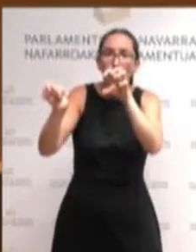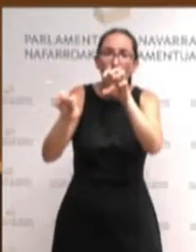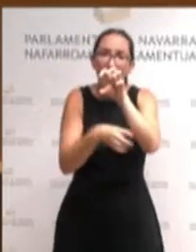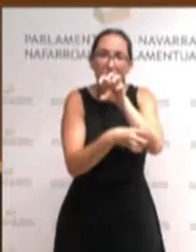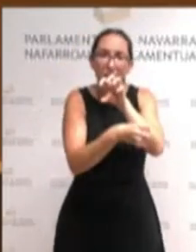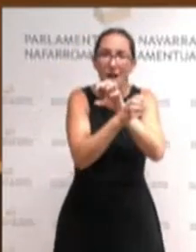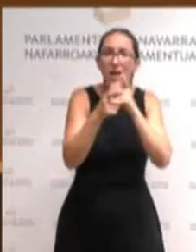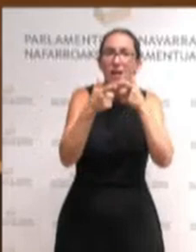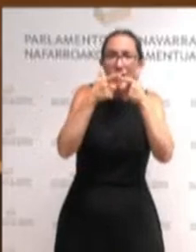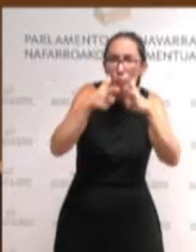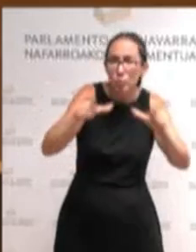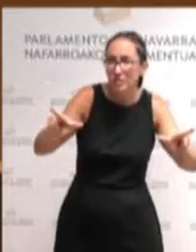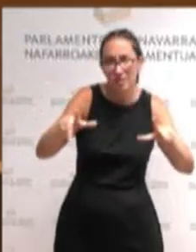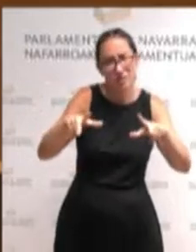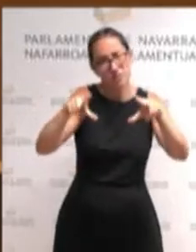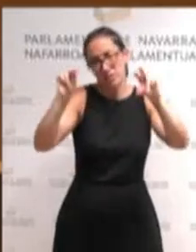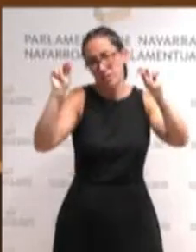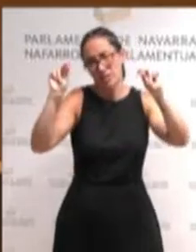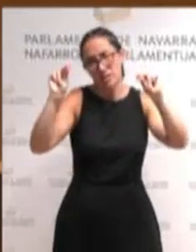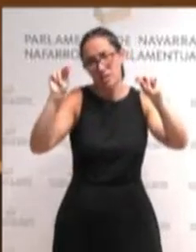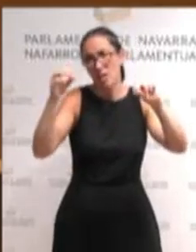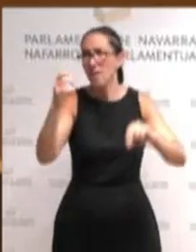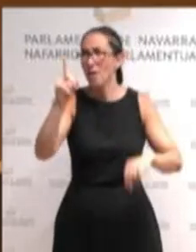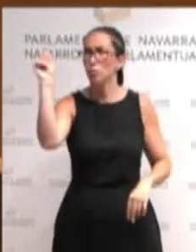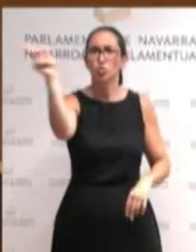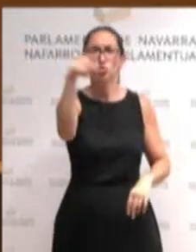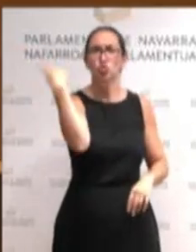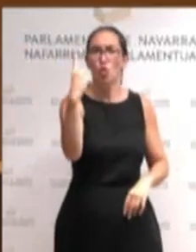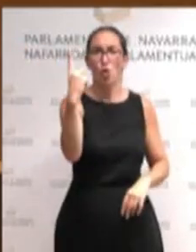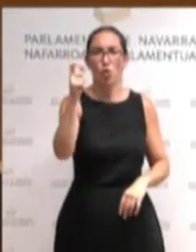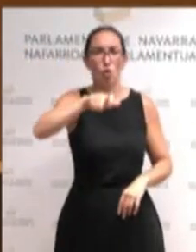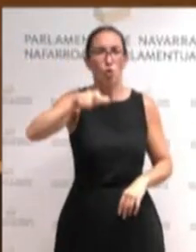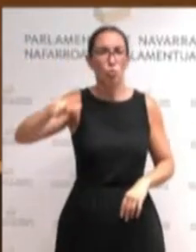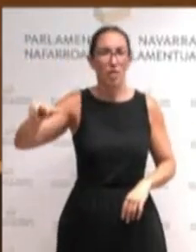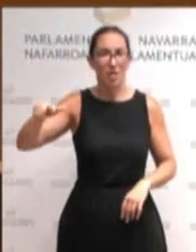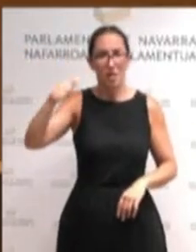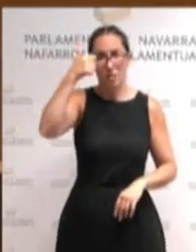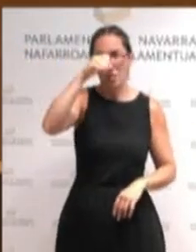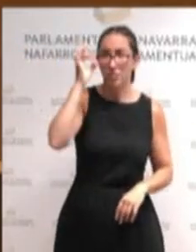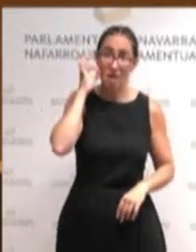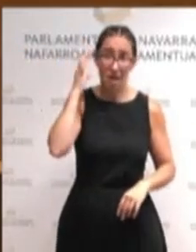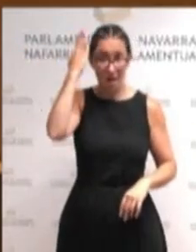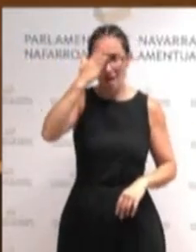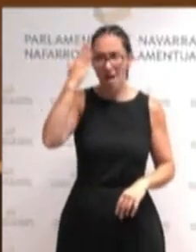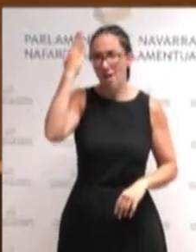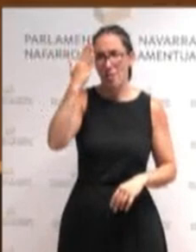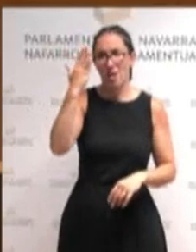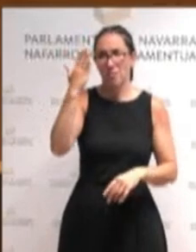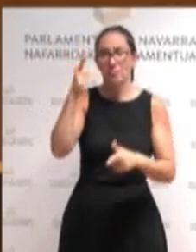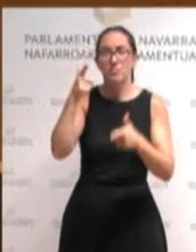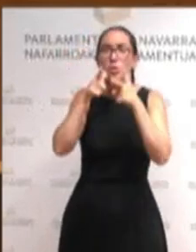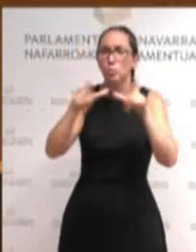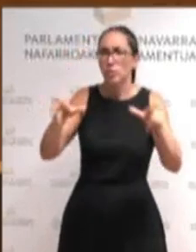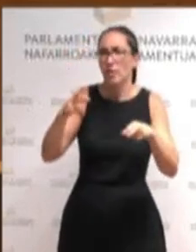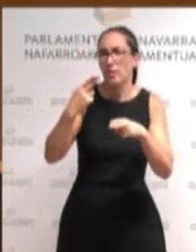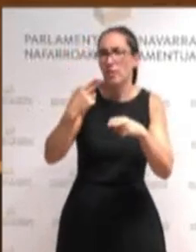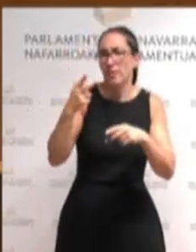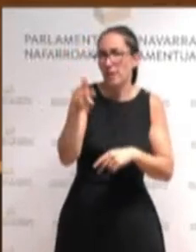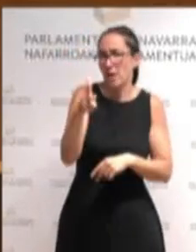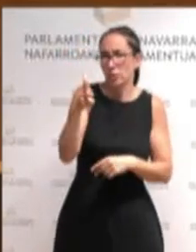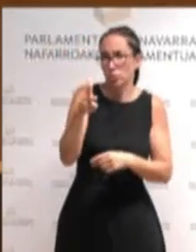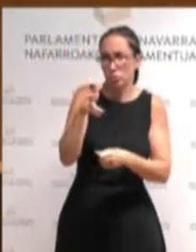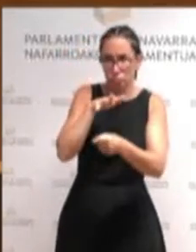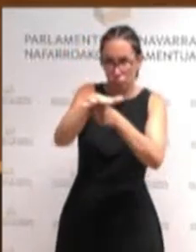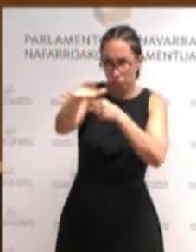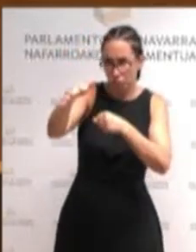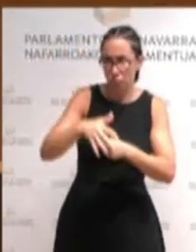garantizar los derechos lingüísticos a toda la ciudadanía navarra. Esta legislatura también debe ser